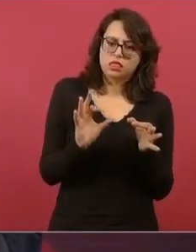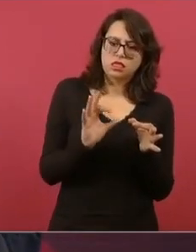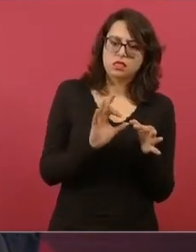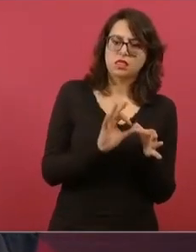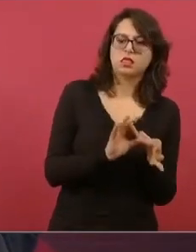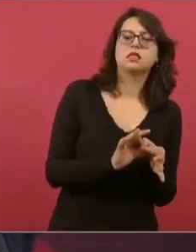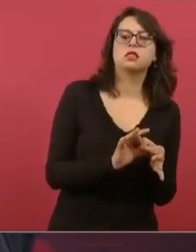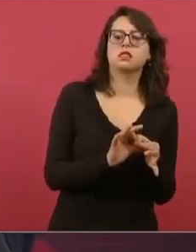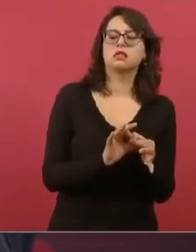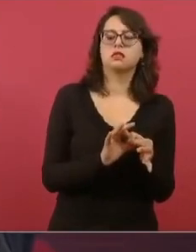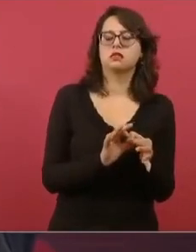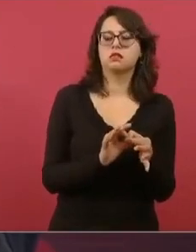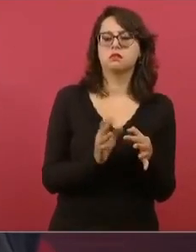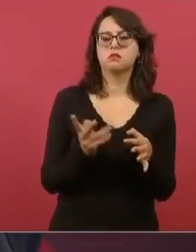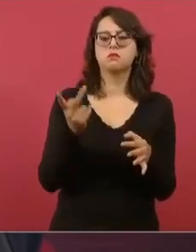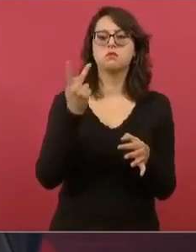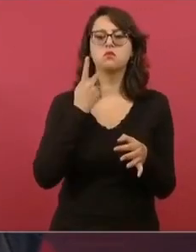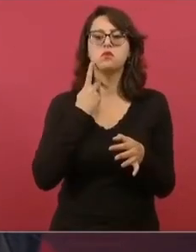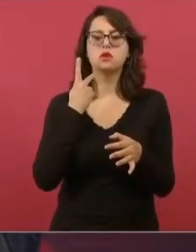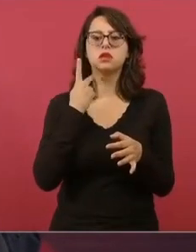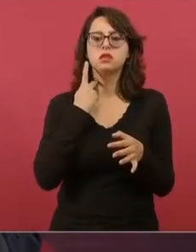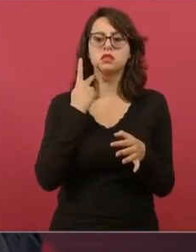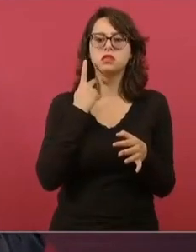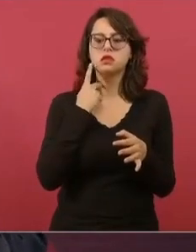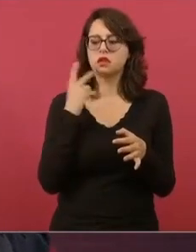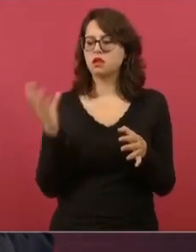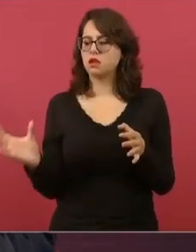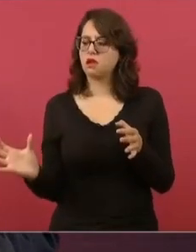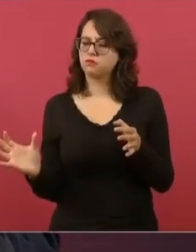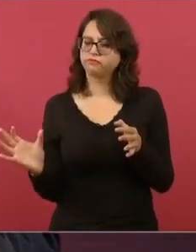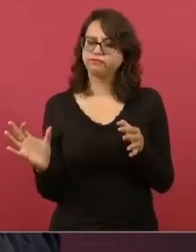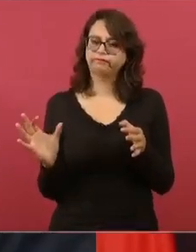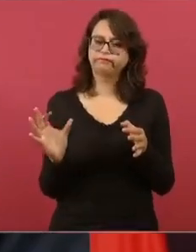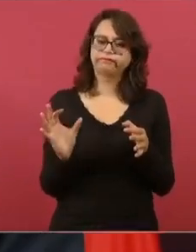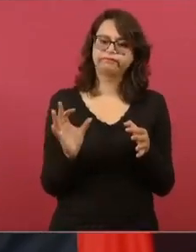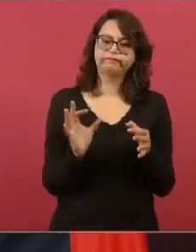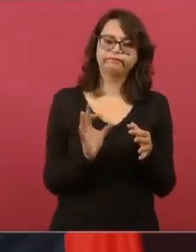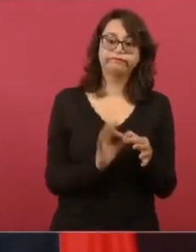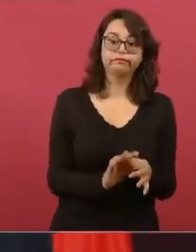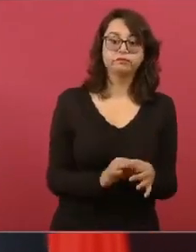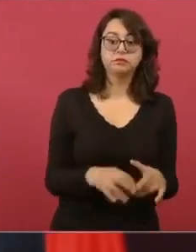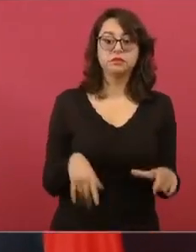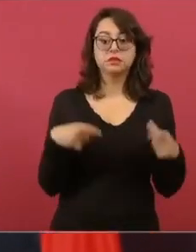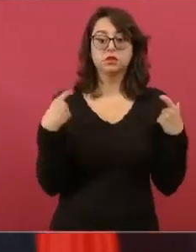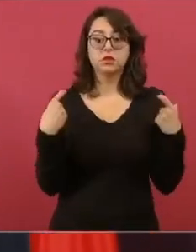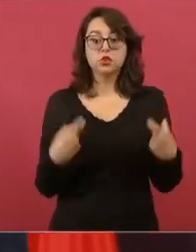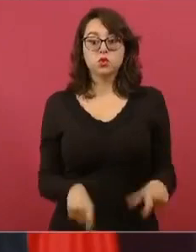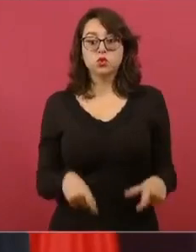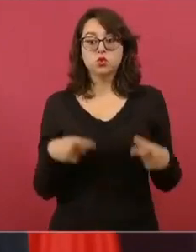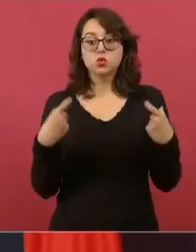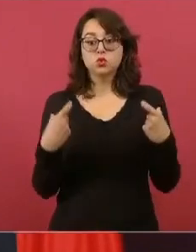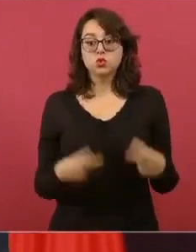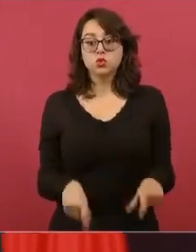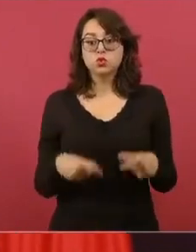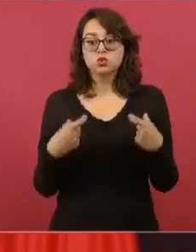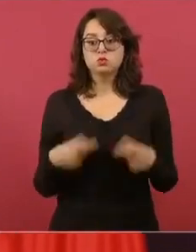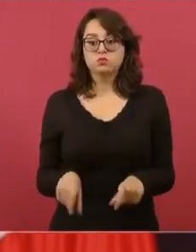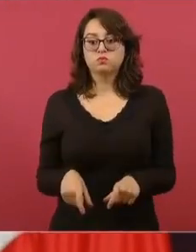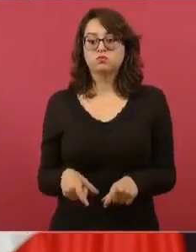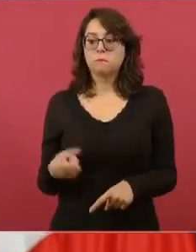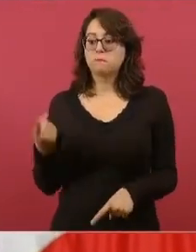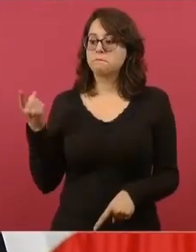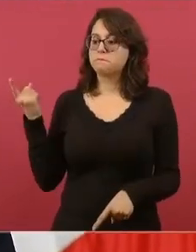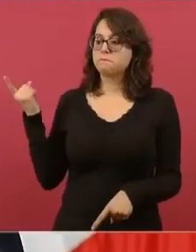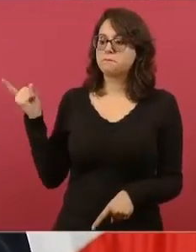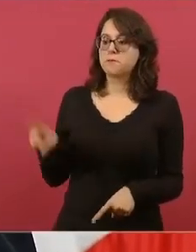el paso del tiempo, se apoderaron de los medios,